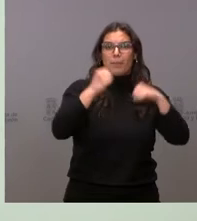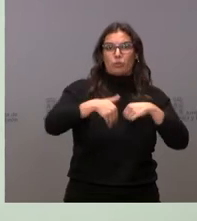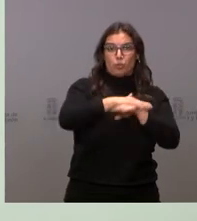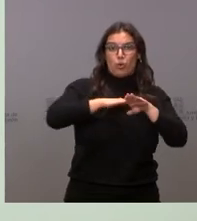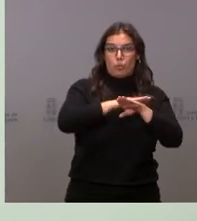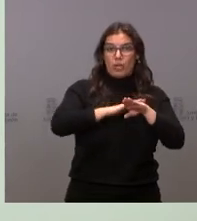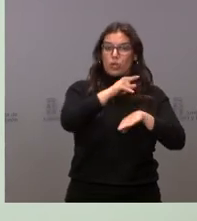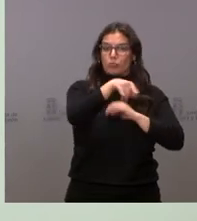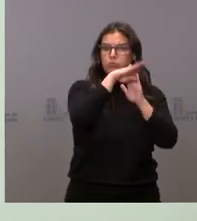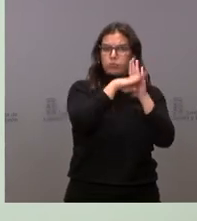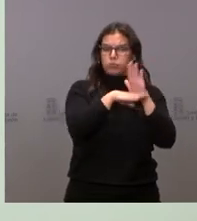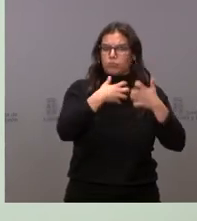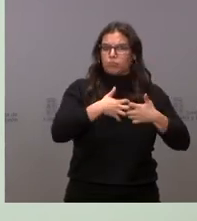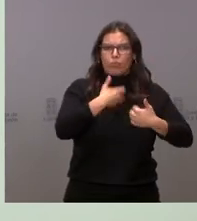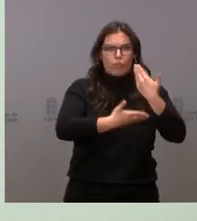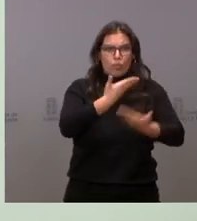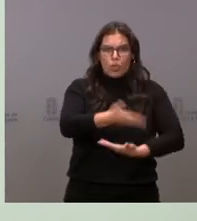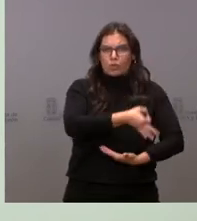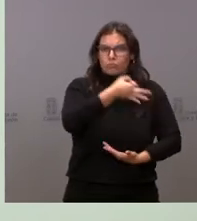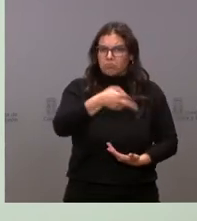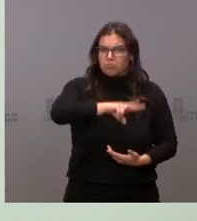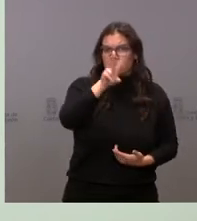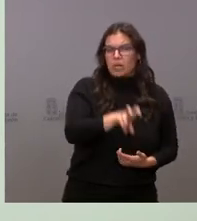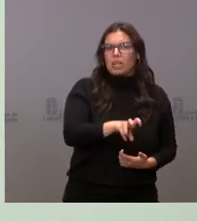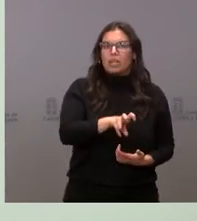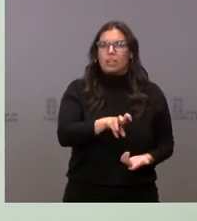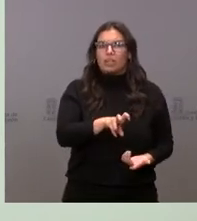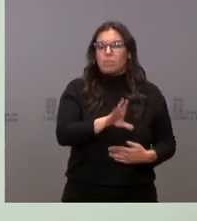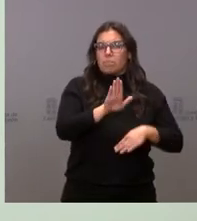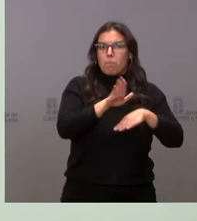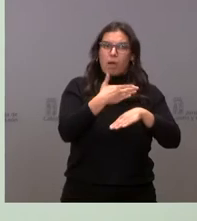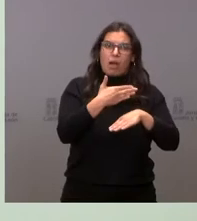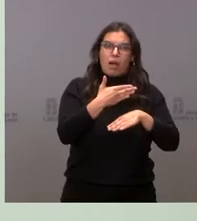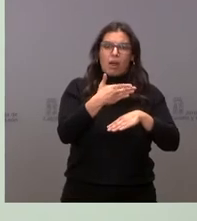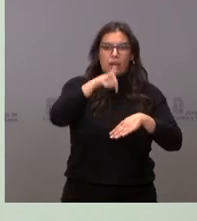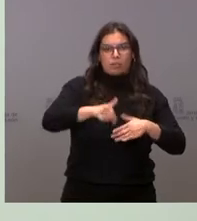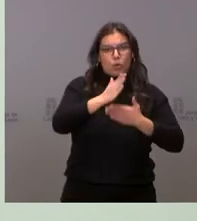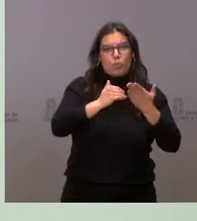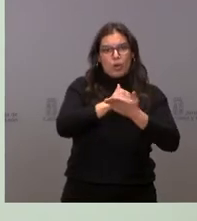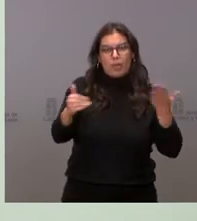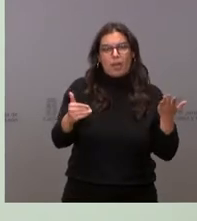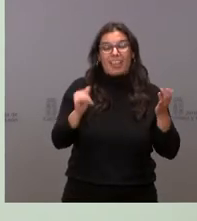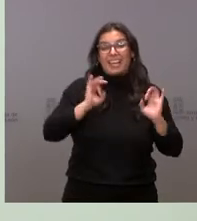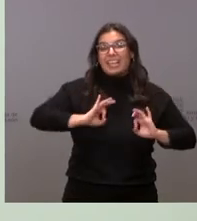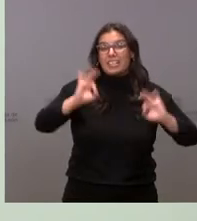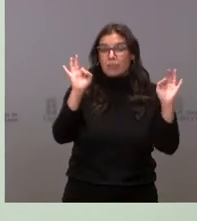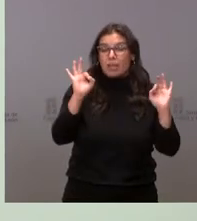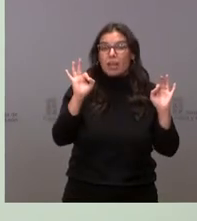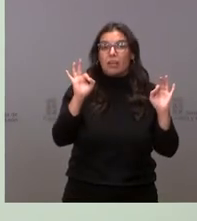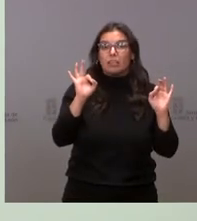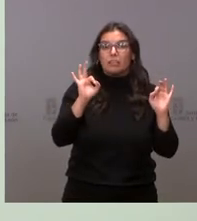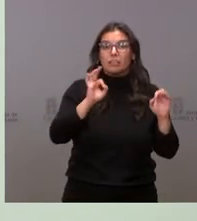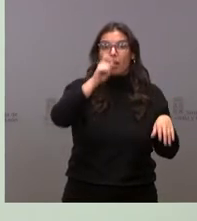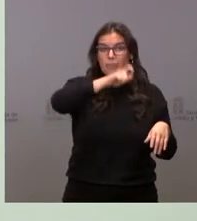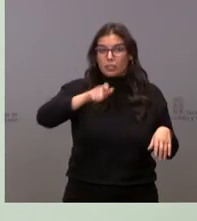funcionando bien, es muy eficaz y útil para esta comunidad autónoma, y en especial, vuelvo a decir, personas,